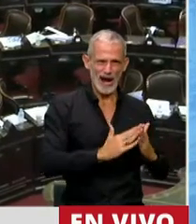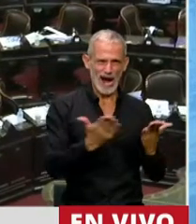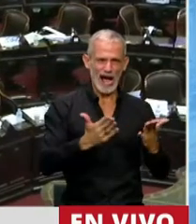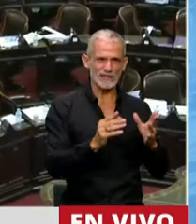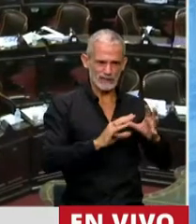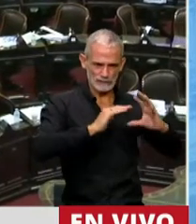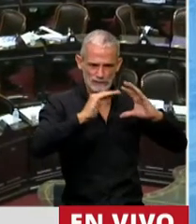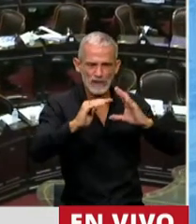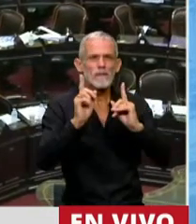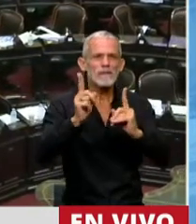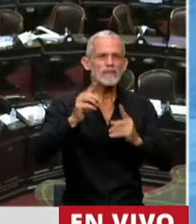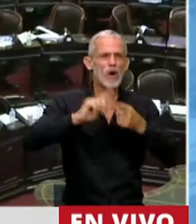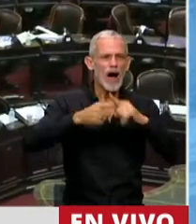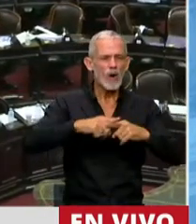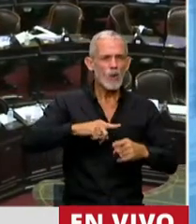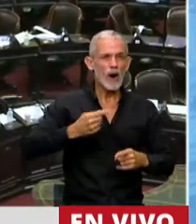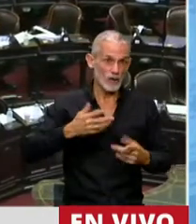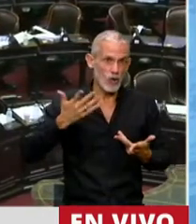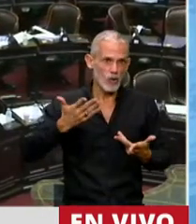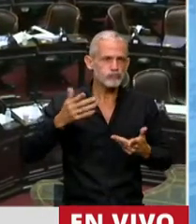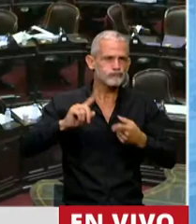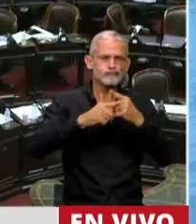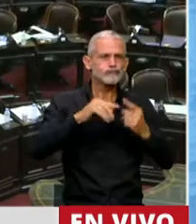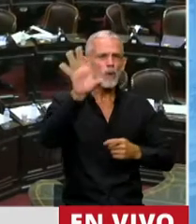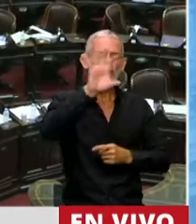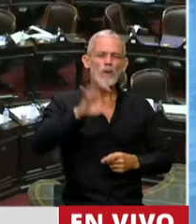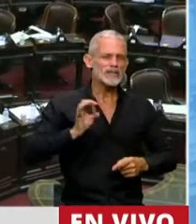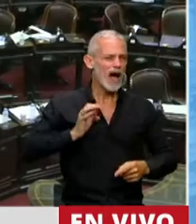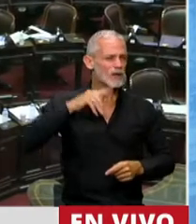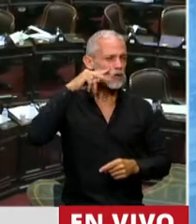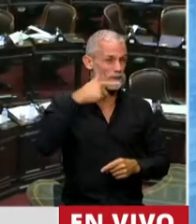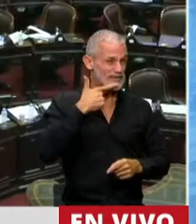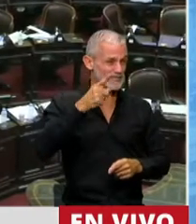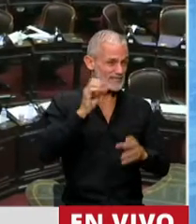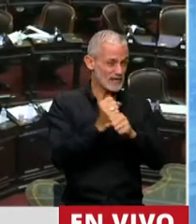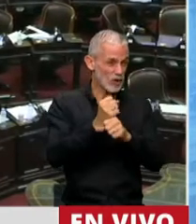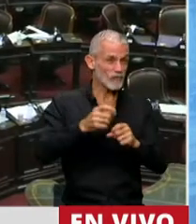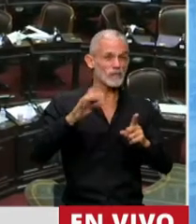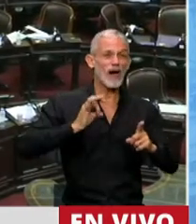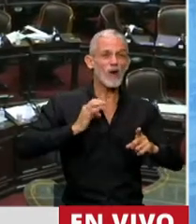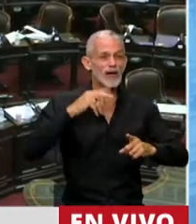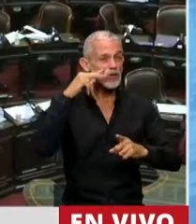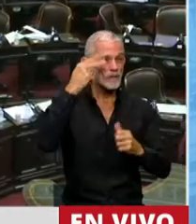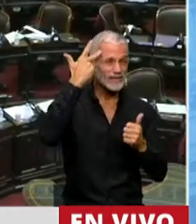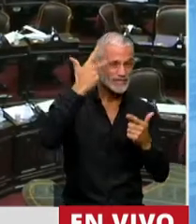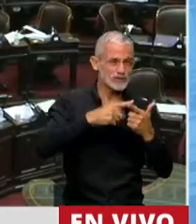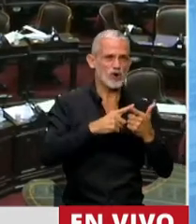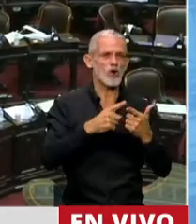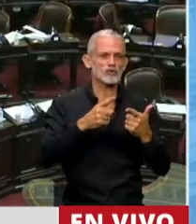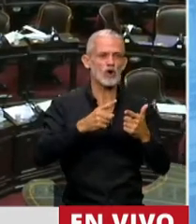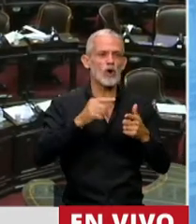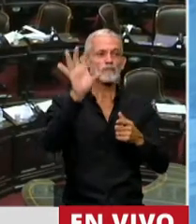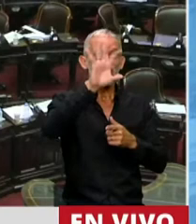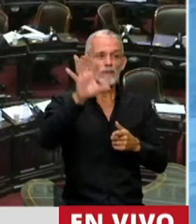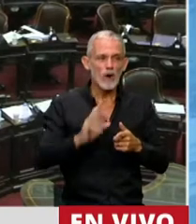Así se receptó en el pacto fiscal donde las provincias en el 2017, ratificándolo en el 2018, 2017, donde las